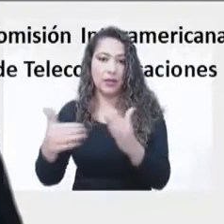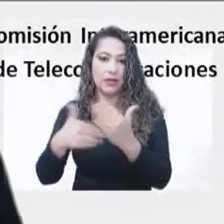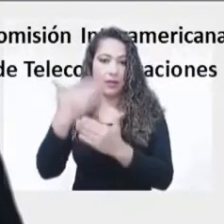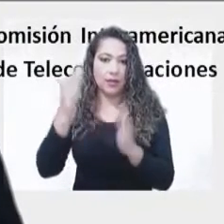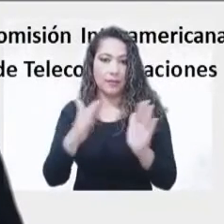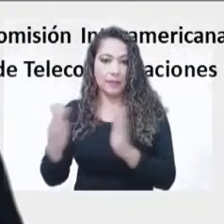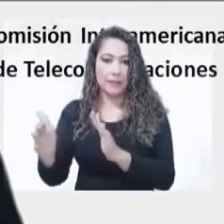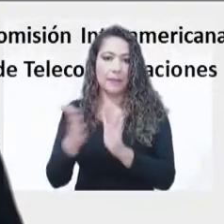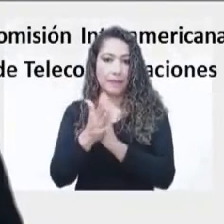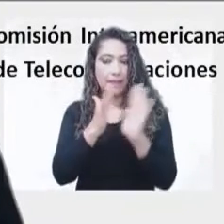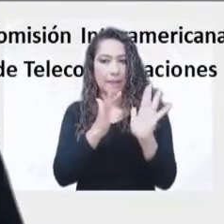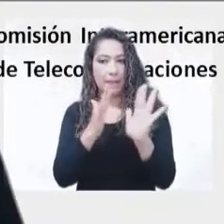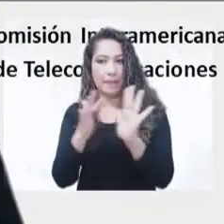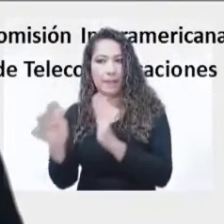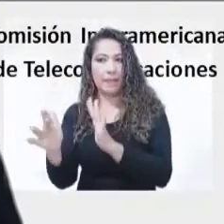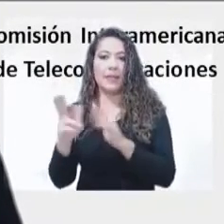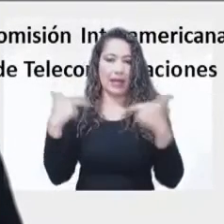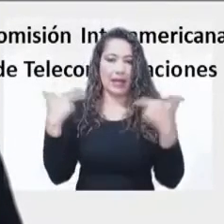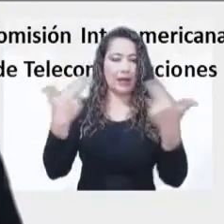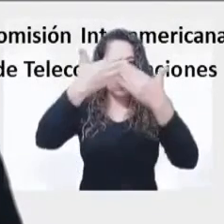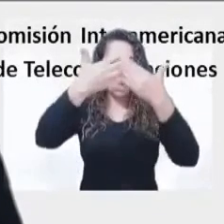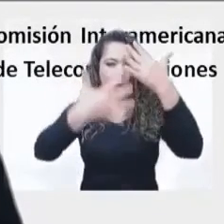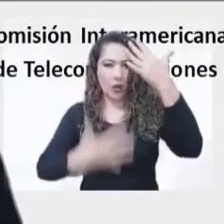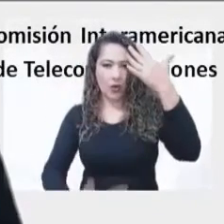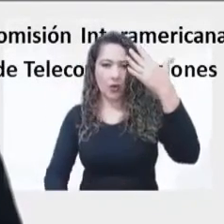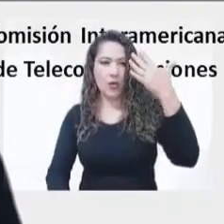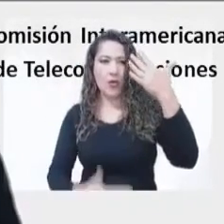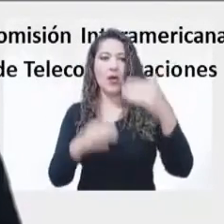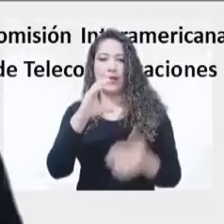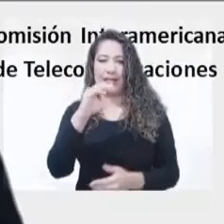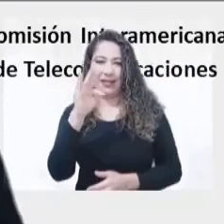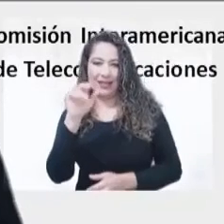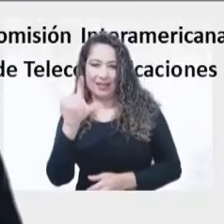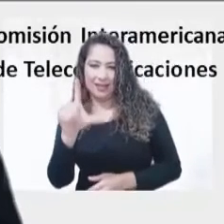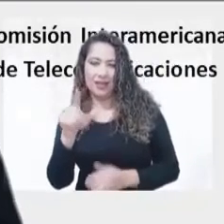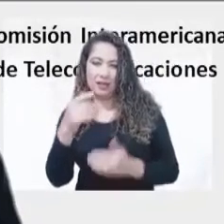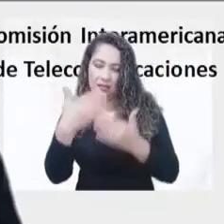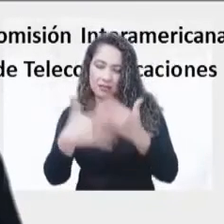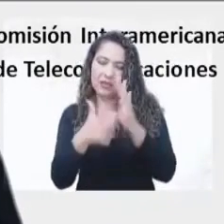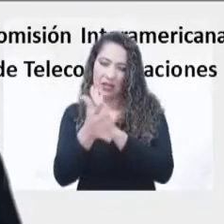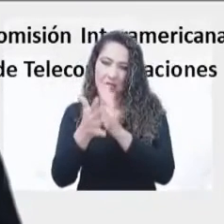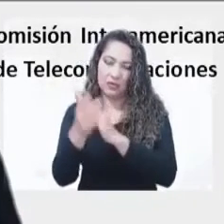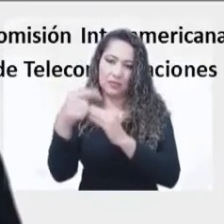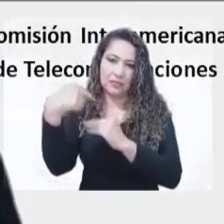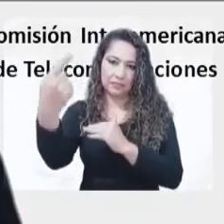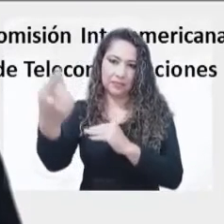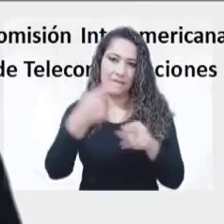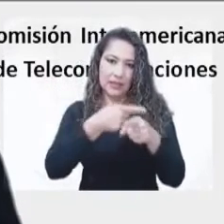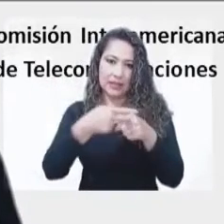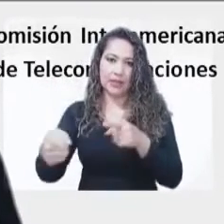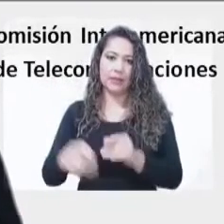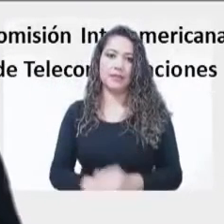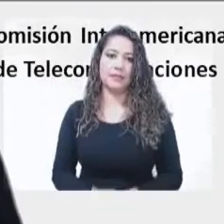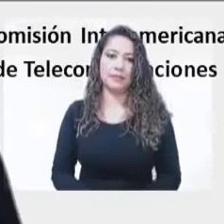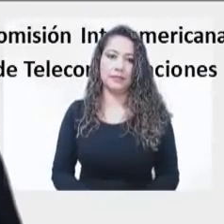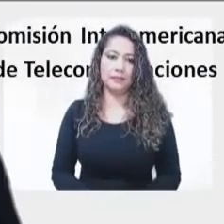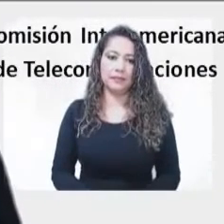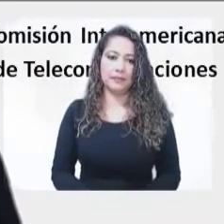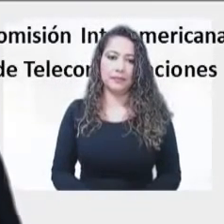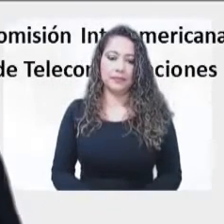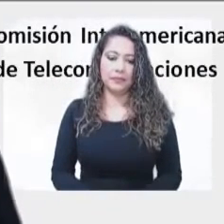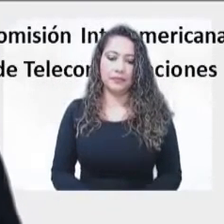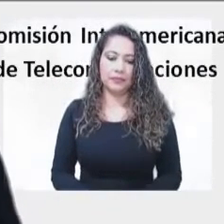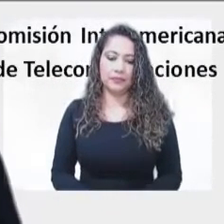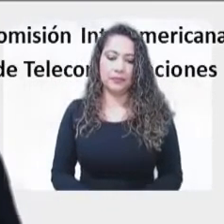final de la reunión, que podrán ver, espero, en un par de semanas. Teniendo en cuenta que el tema de este congreso es el